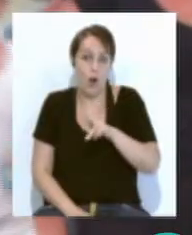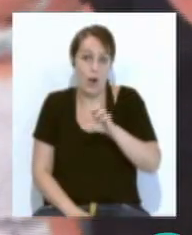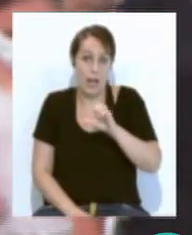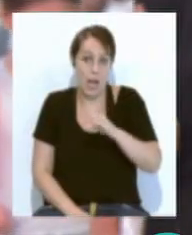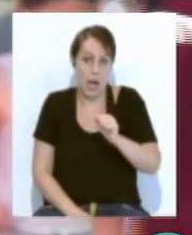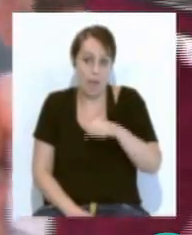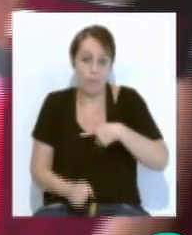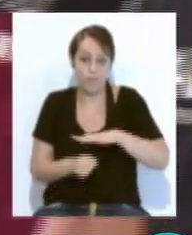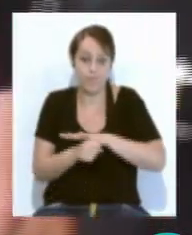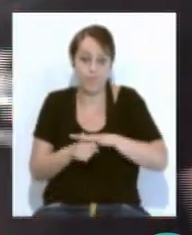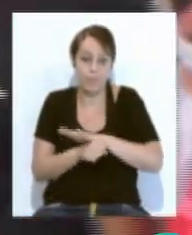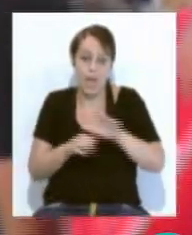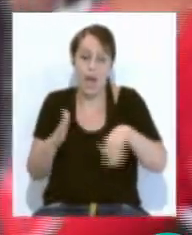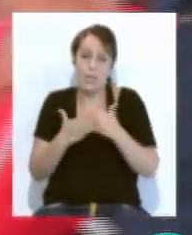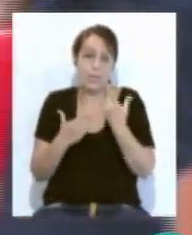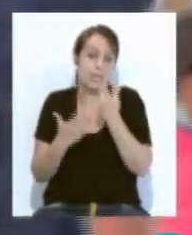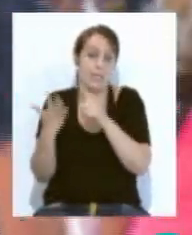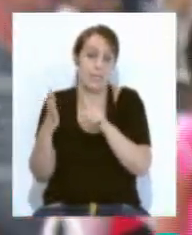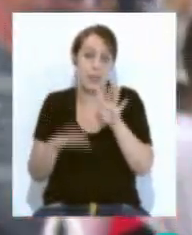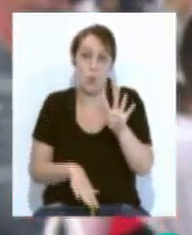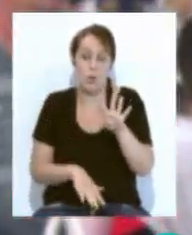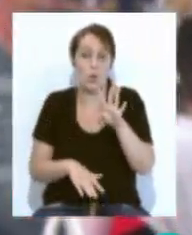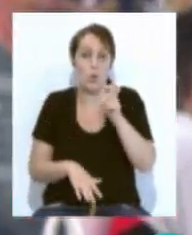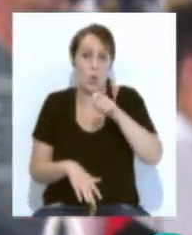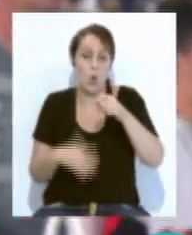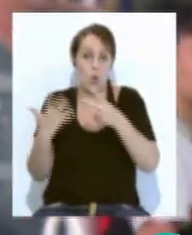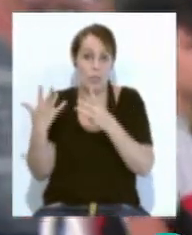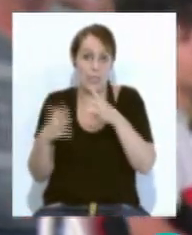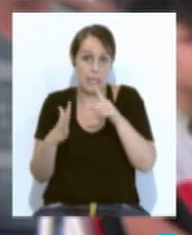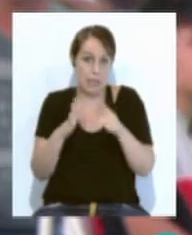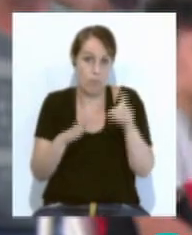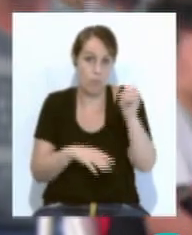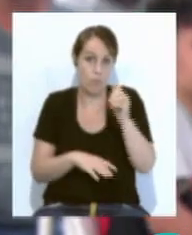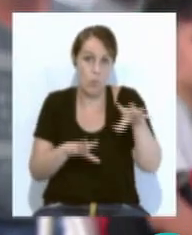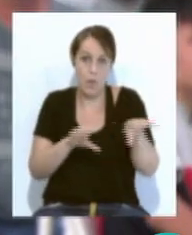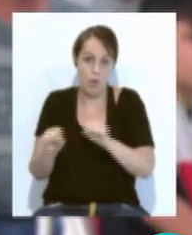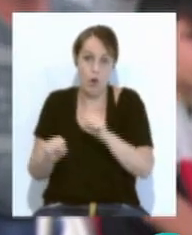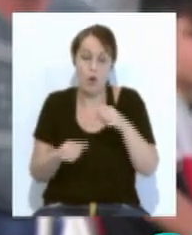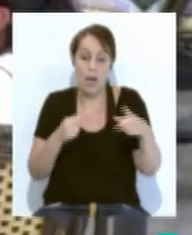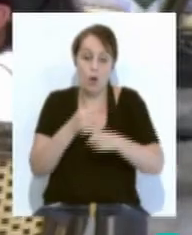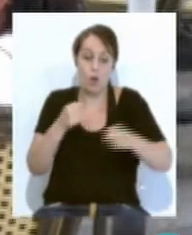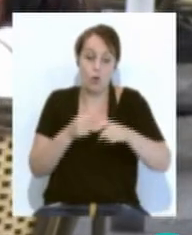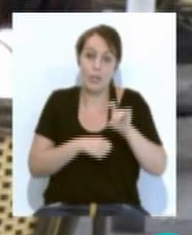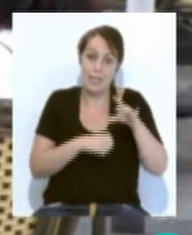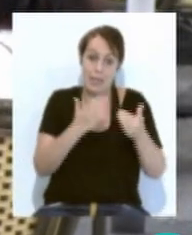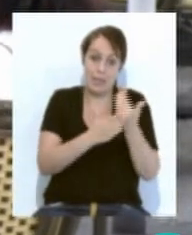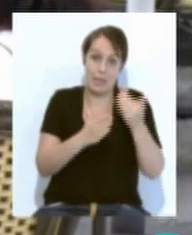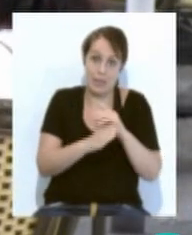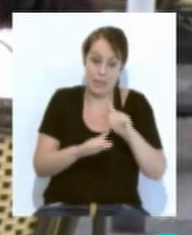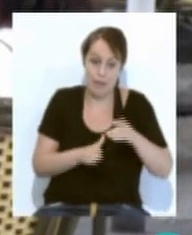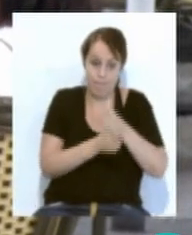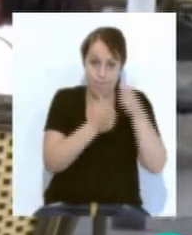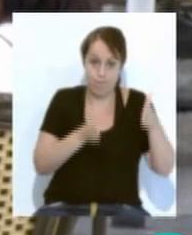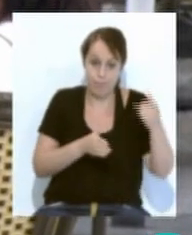provincia ha alcanzado un 64,86% de ocupación durante la primera quincena del mes de agosto, lo que supone un